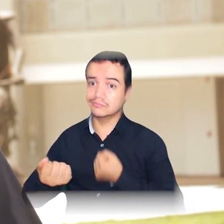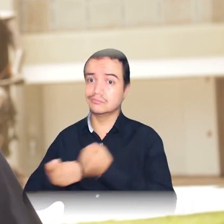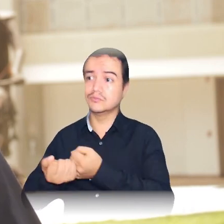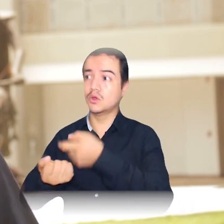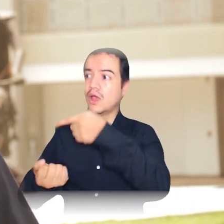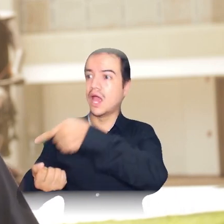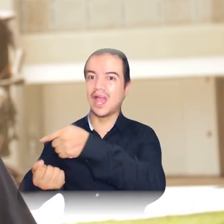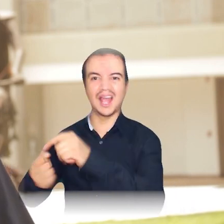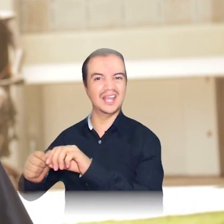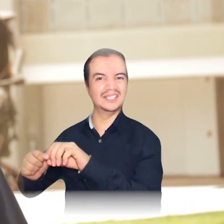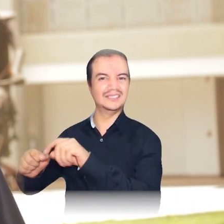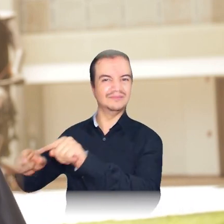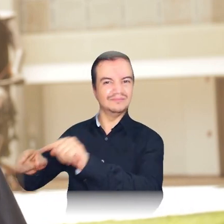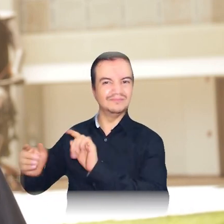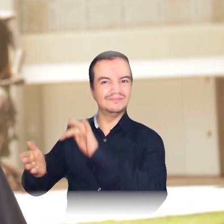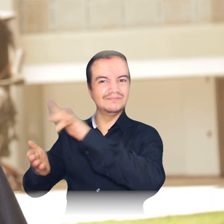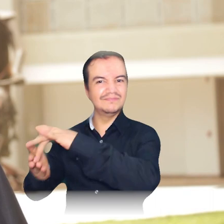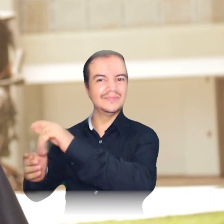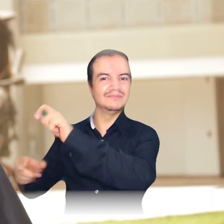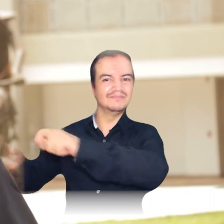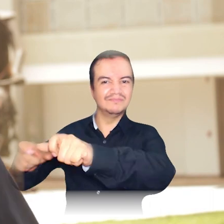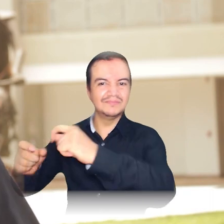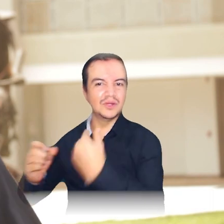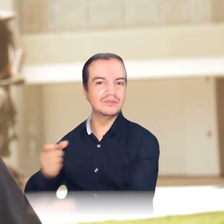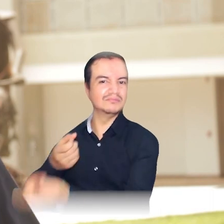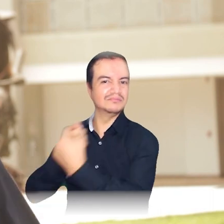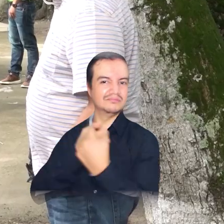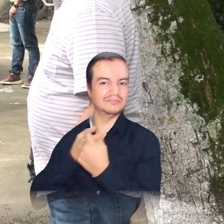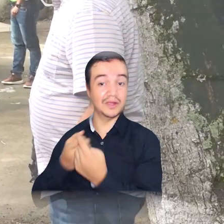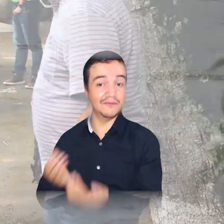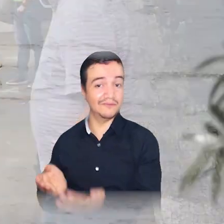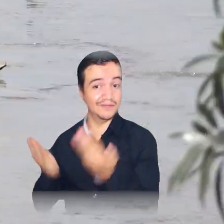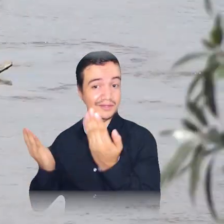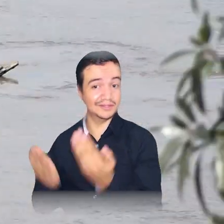disposición de fortalecer su presencia en esta zona del departamento.